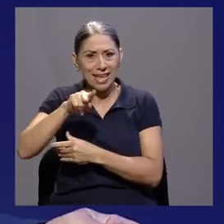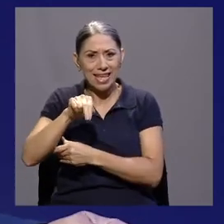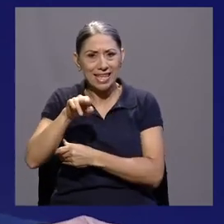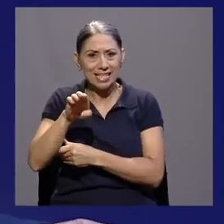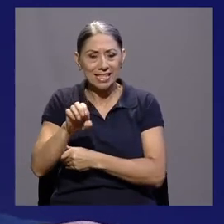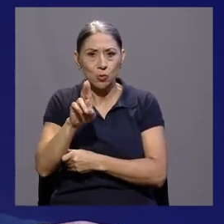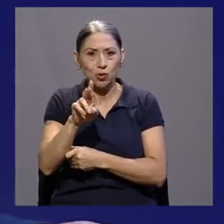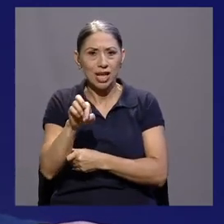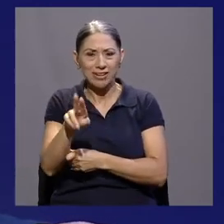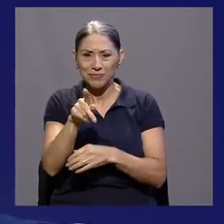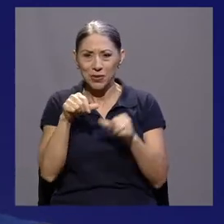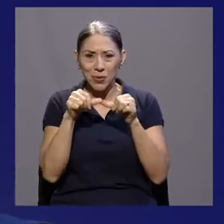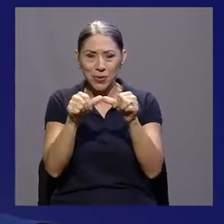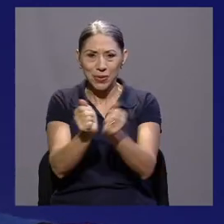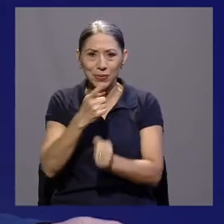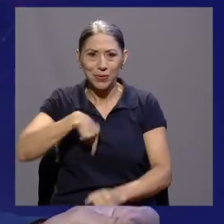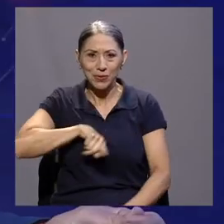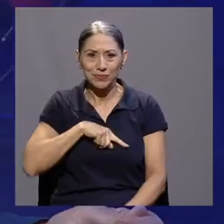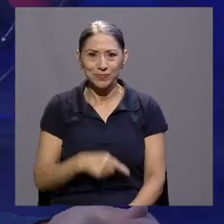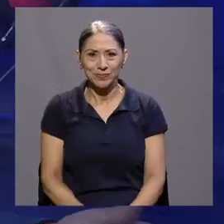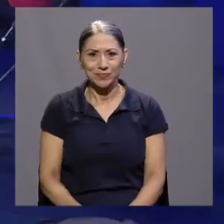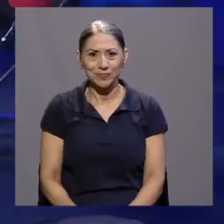15 UCR Crece con nosotros.